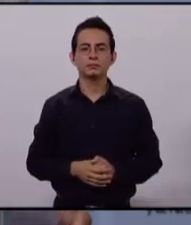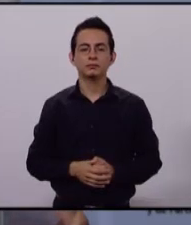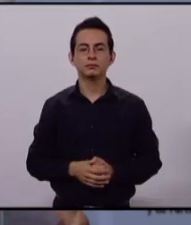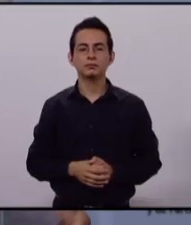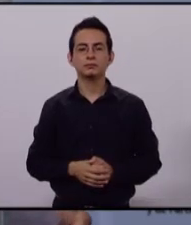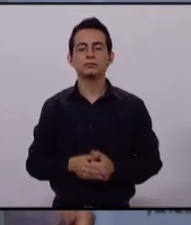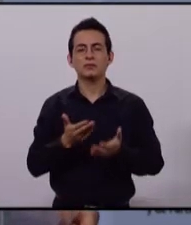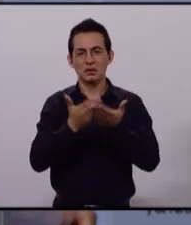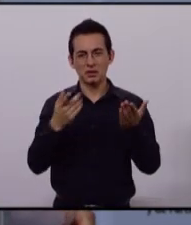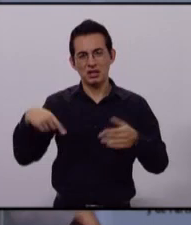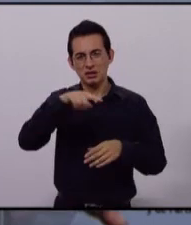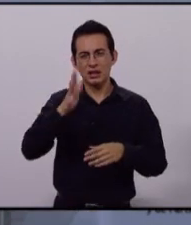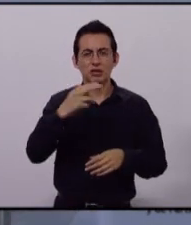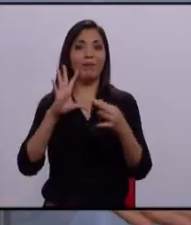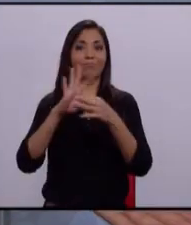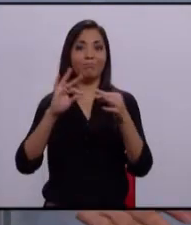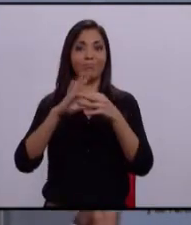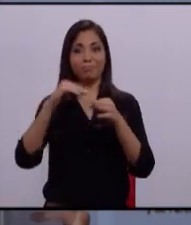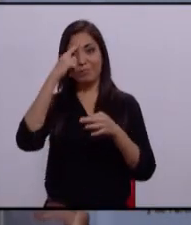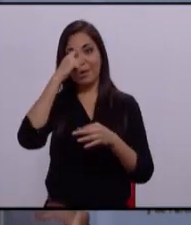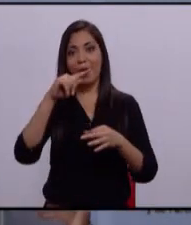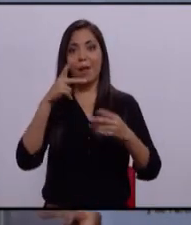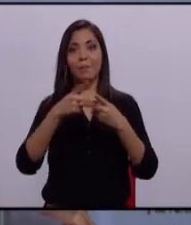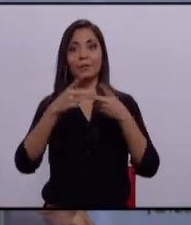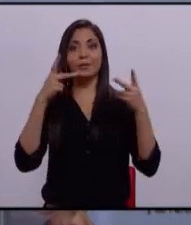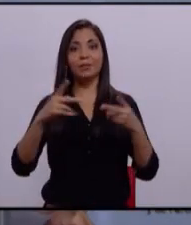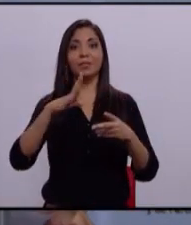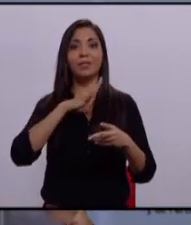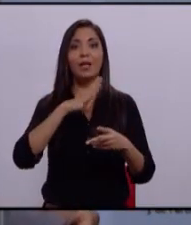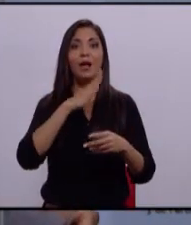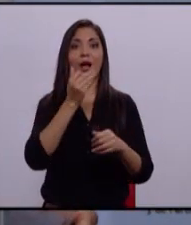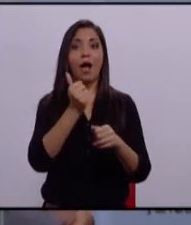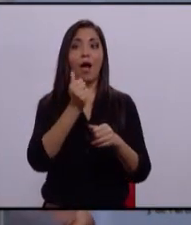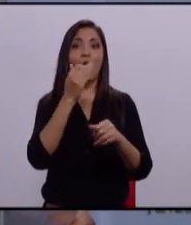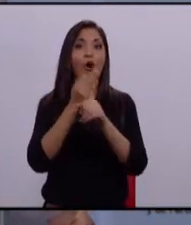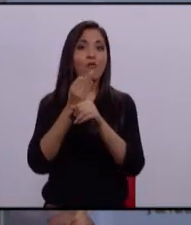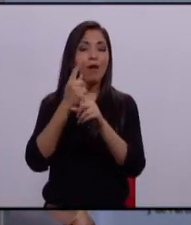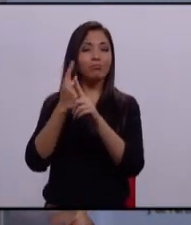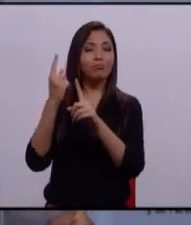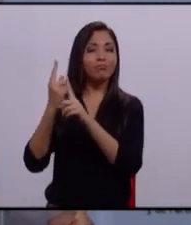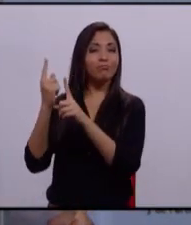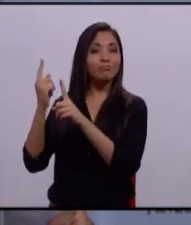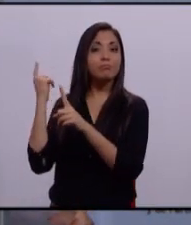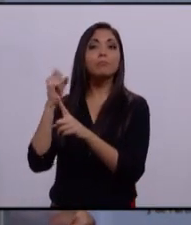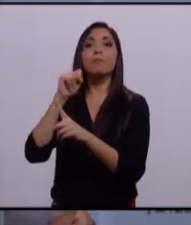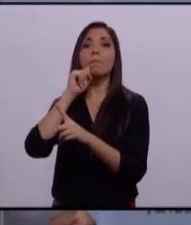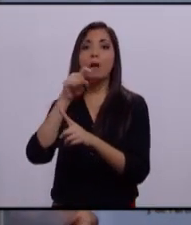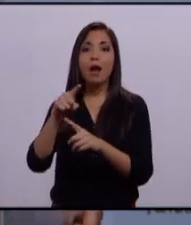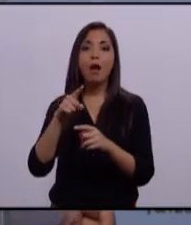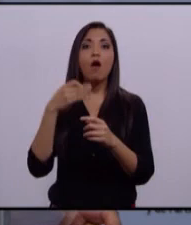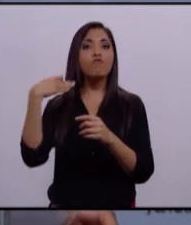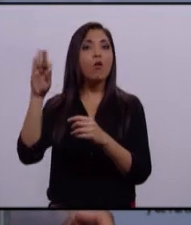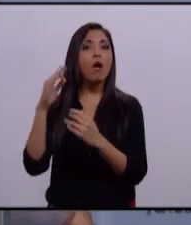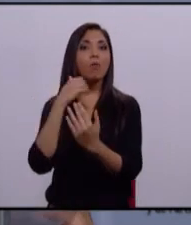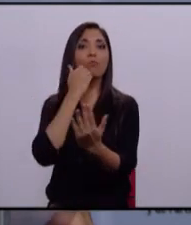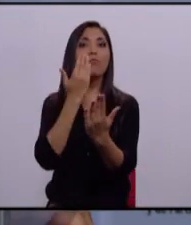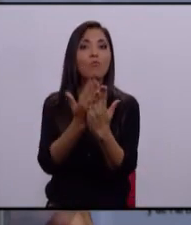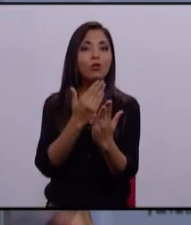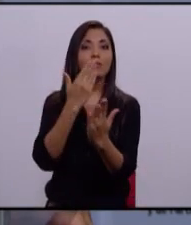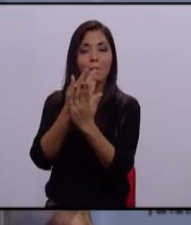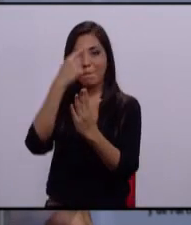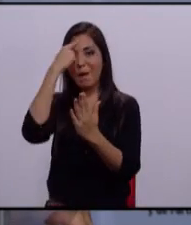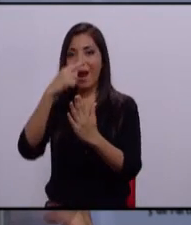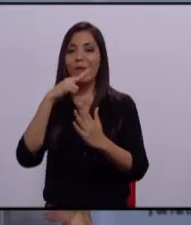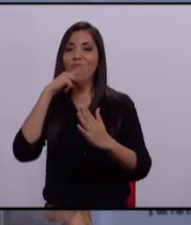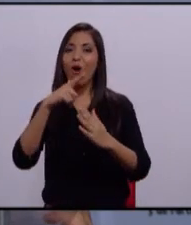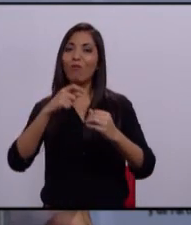Hemos escuchado hasta ahora la presentación de cada uno de los candidatos, también sus propuestas en materia de desarrollo económico